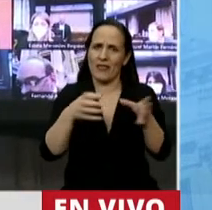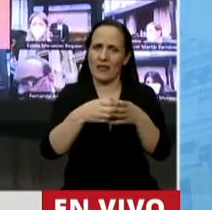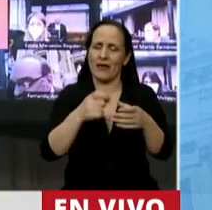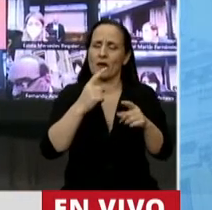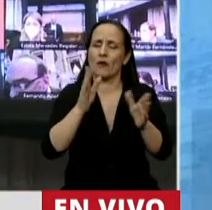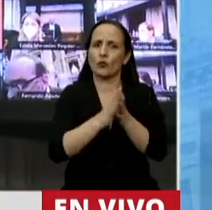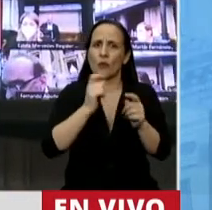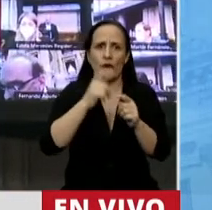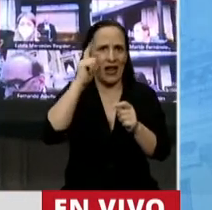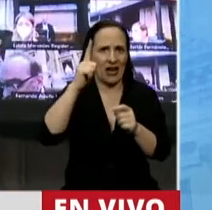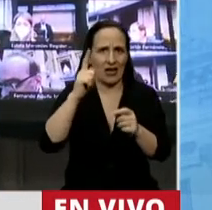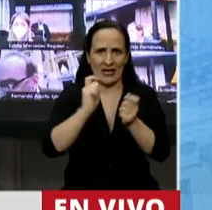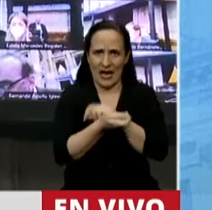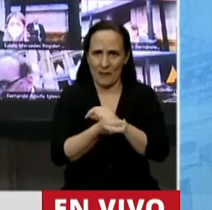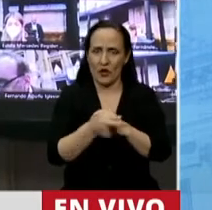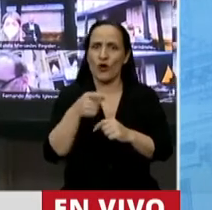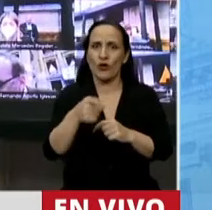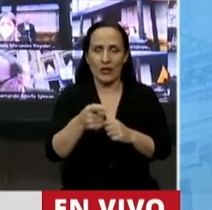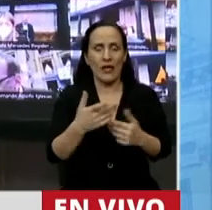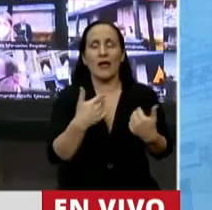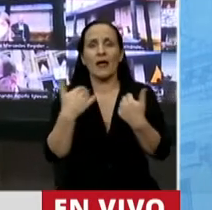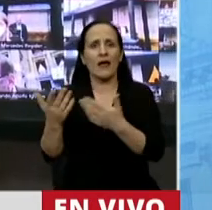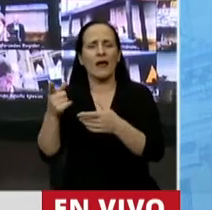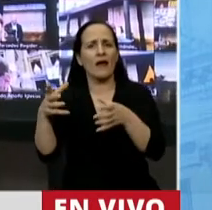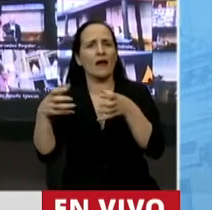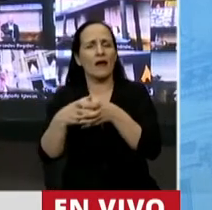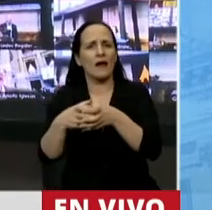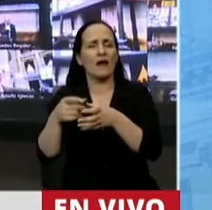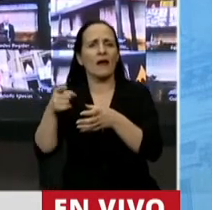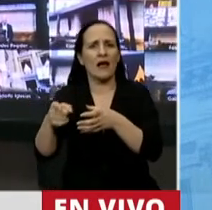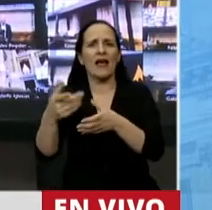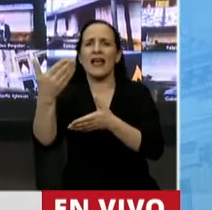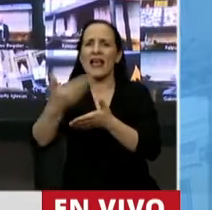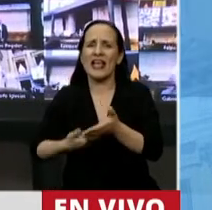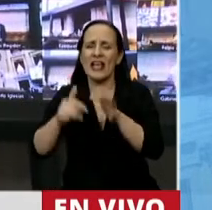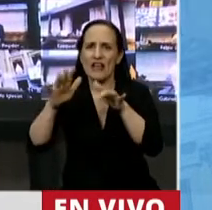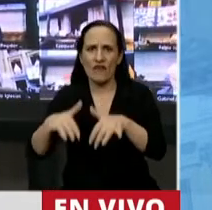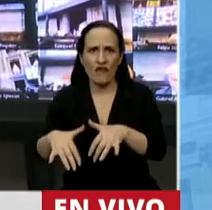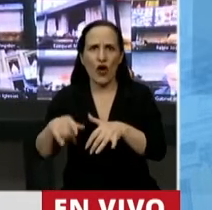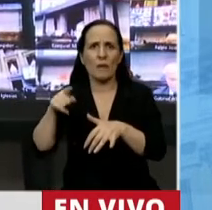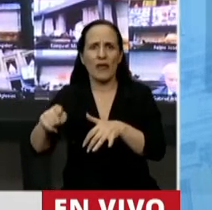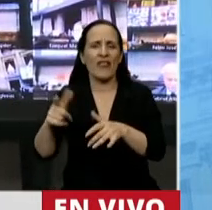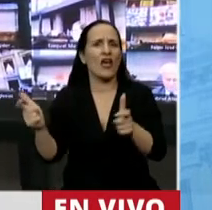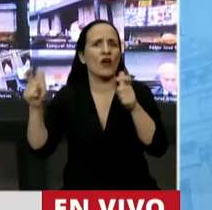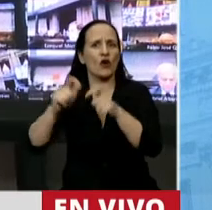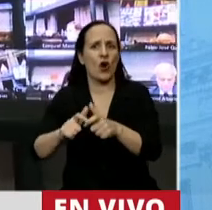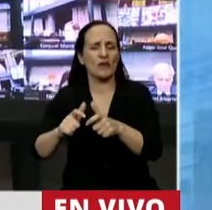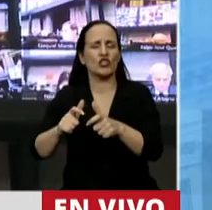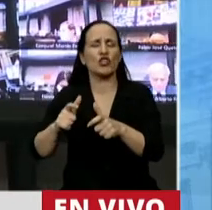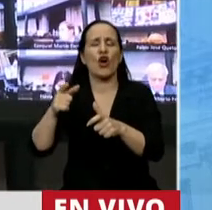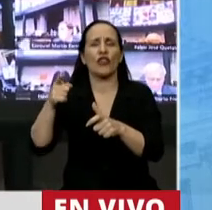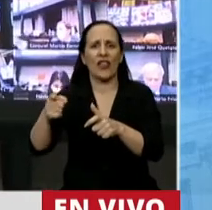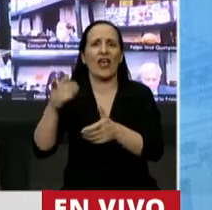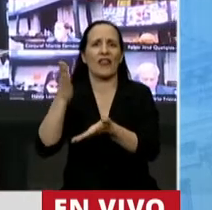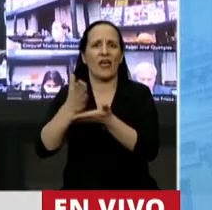beneplácito por el voto de respaldo del gobierno nacional al informe presentado por la alta comisionada del Consejo de